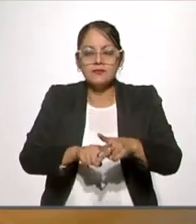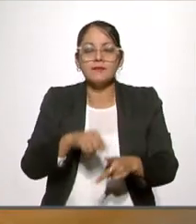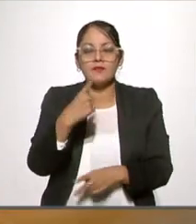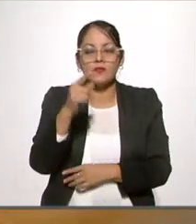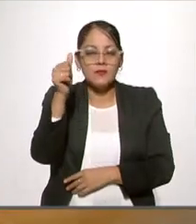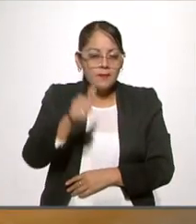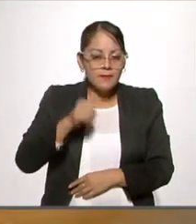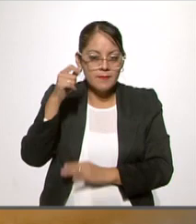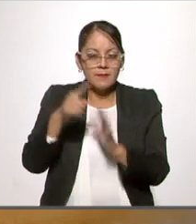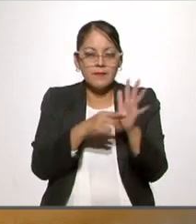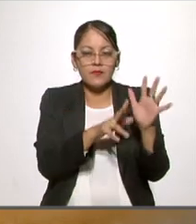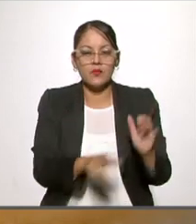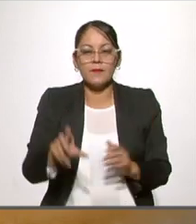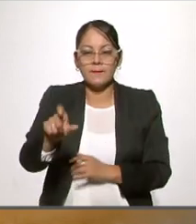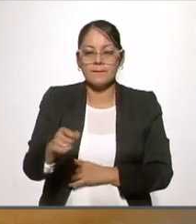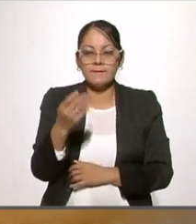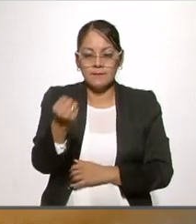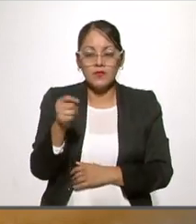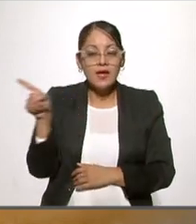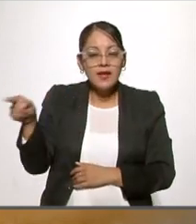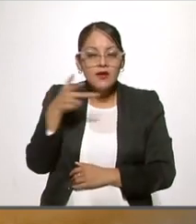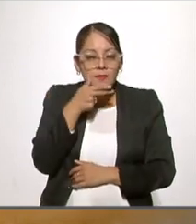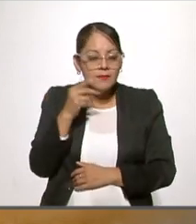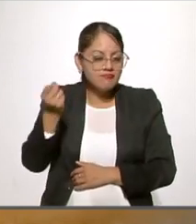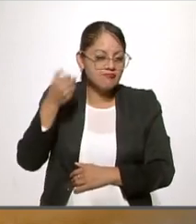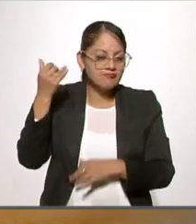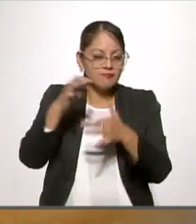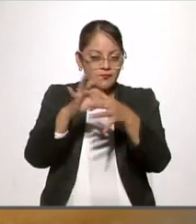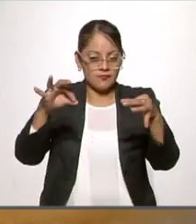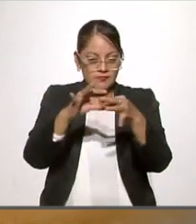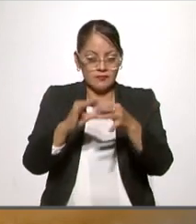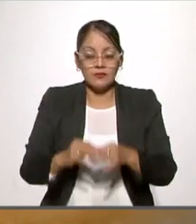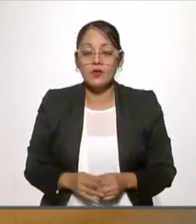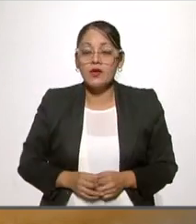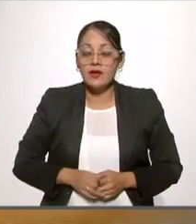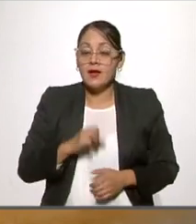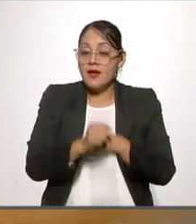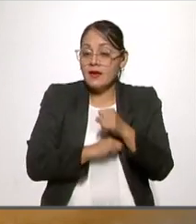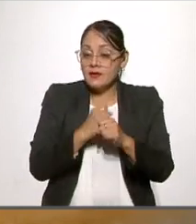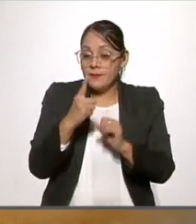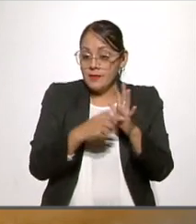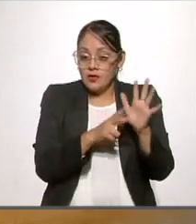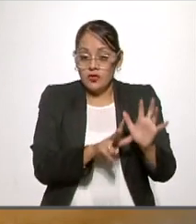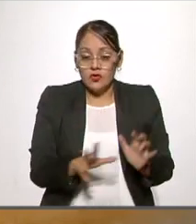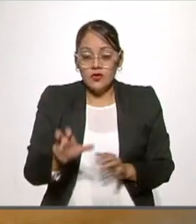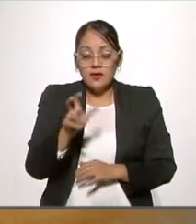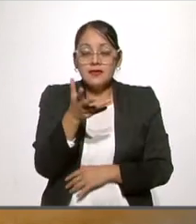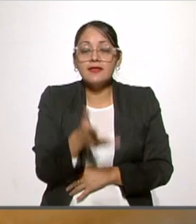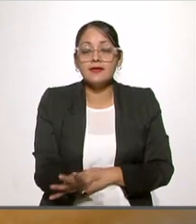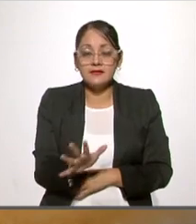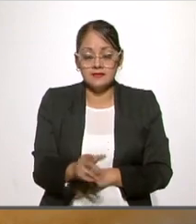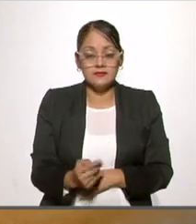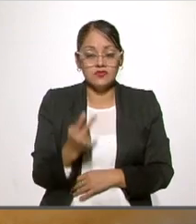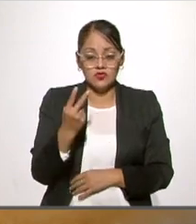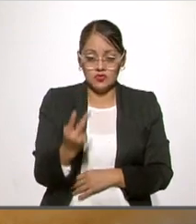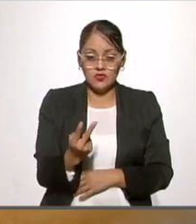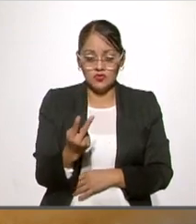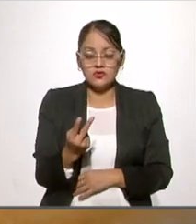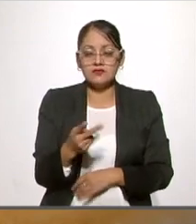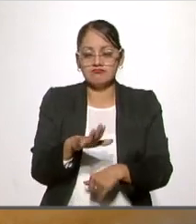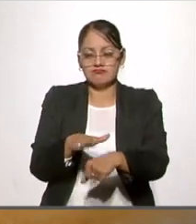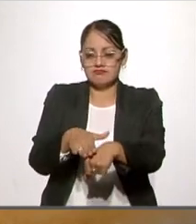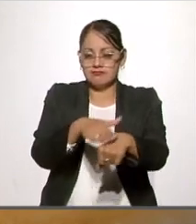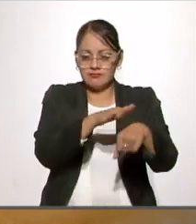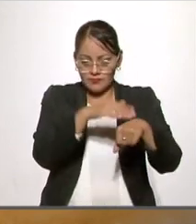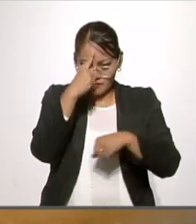En su discurso expresó Cuando en el año de 1810, dócil al llamamiento